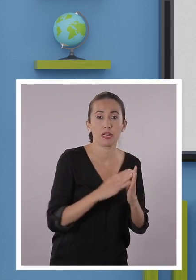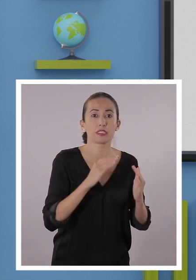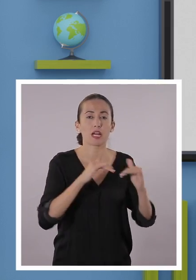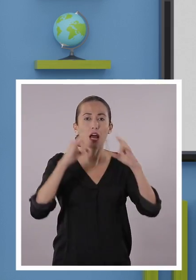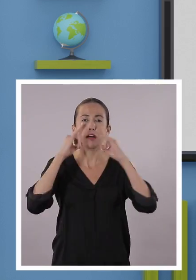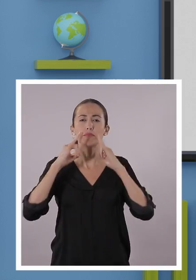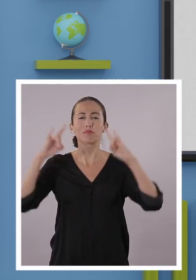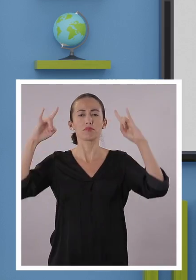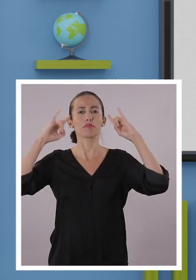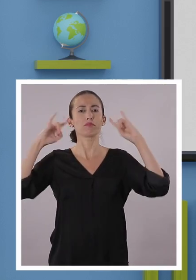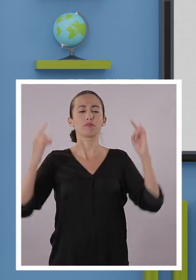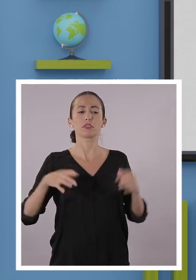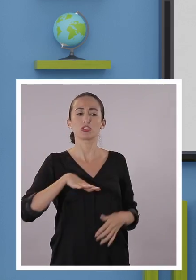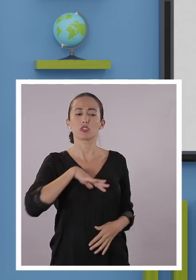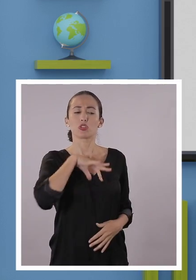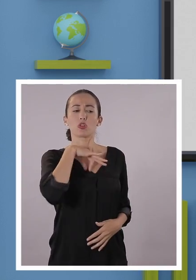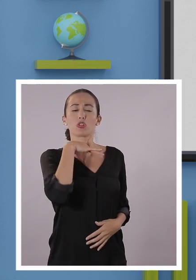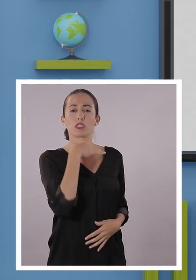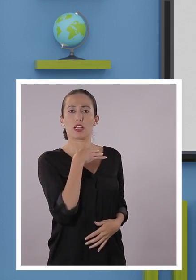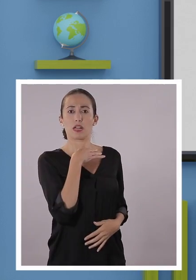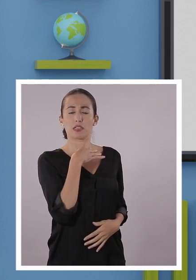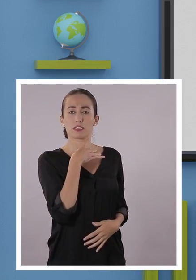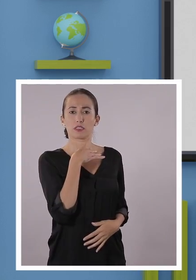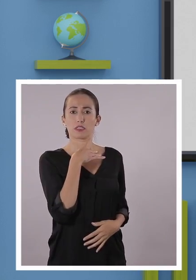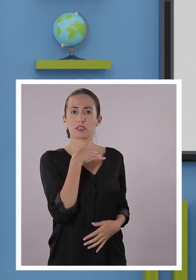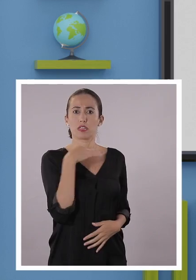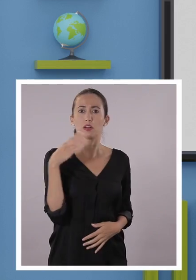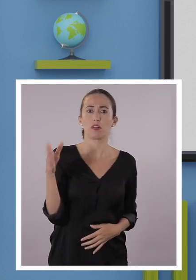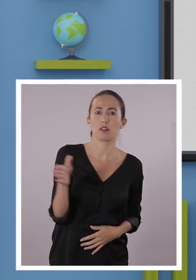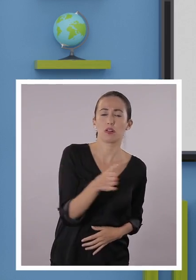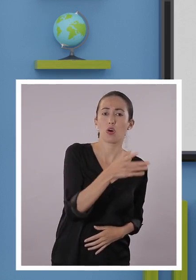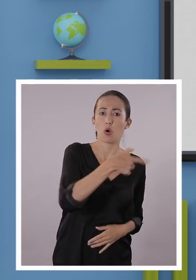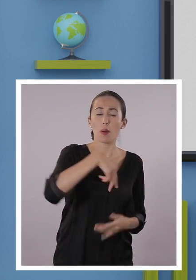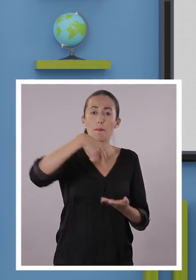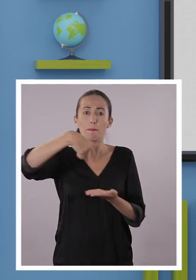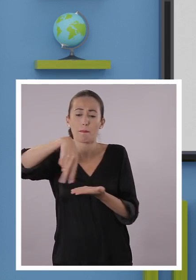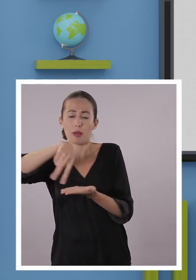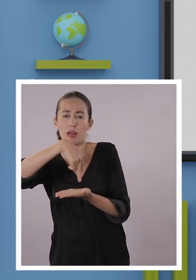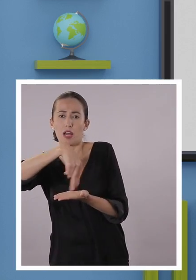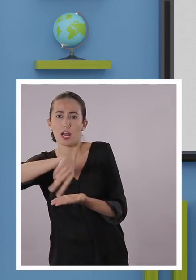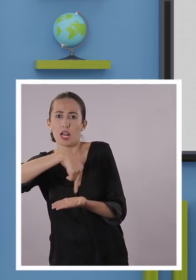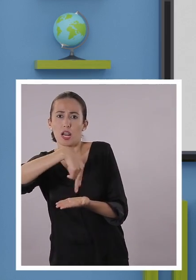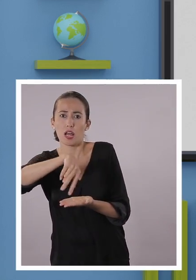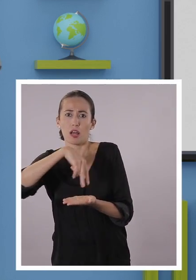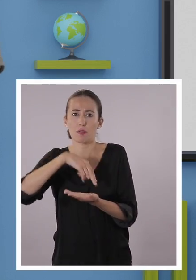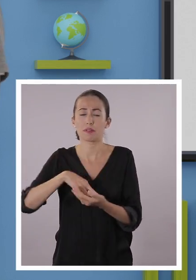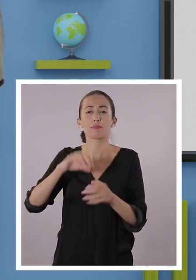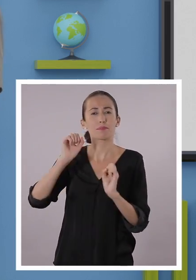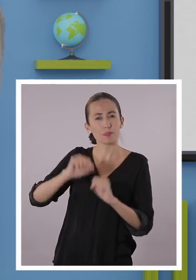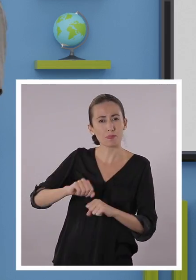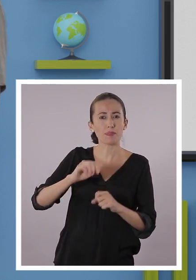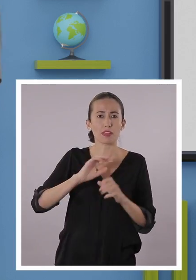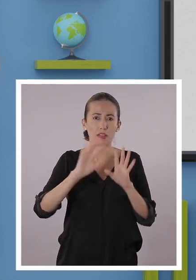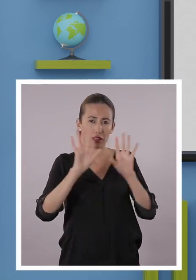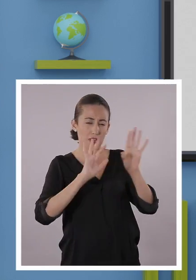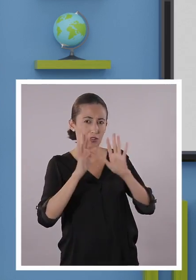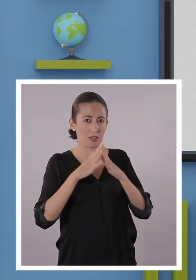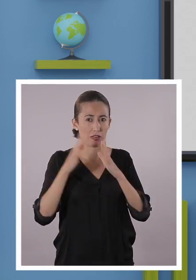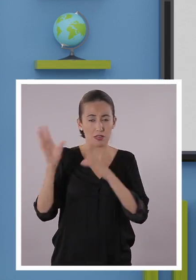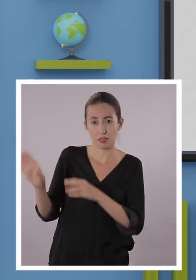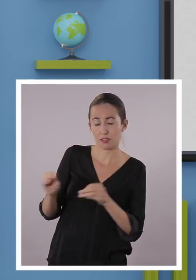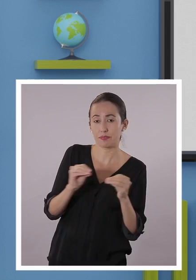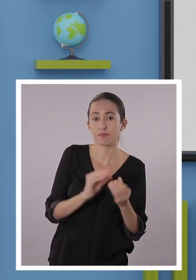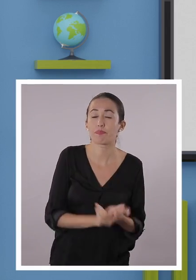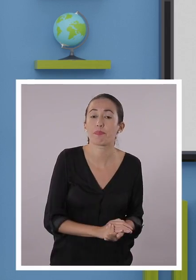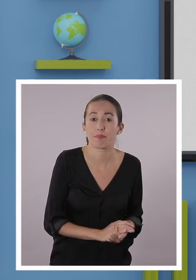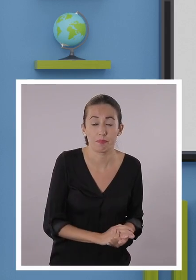aristócratas. Para divertirse bailaban un minueto, Santi. Yo estoy seguro que Webster nos puede pasar